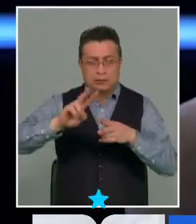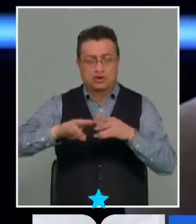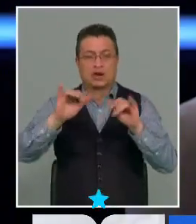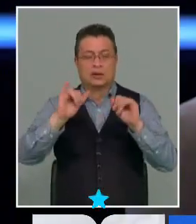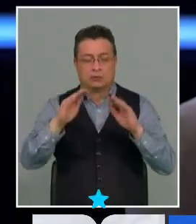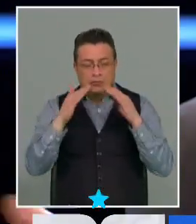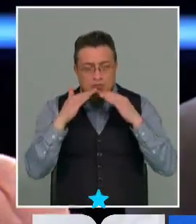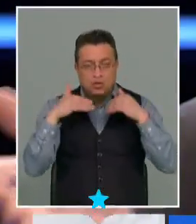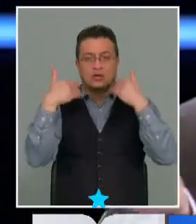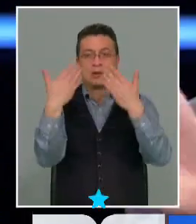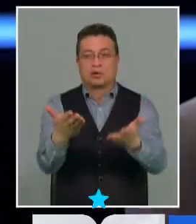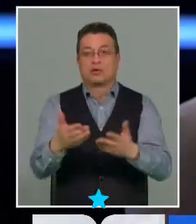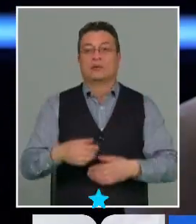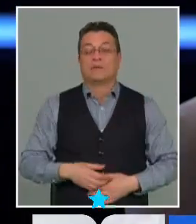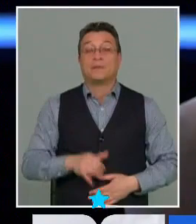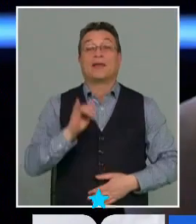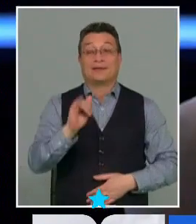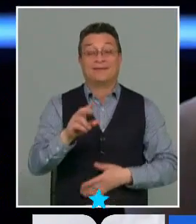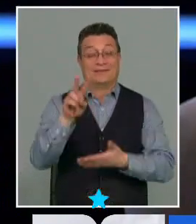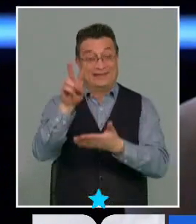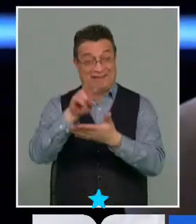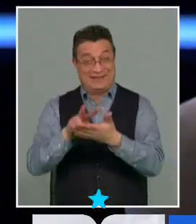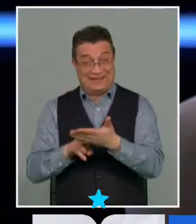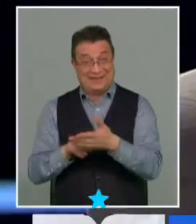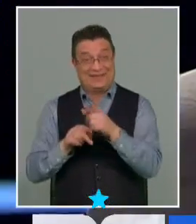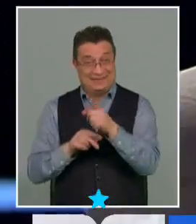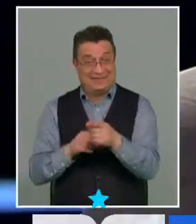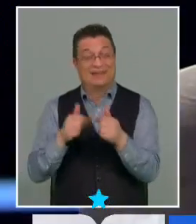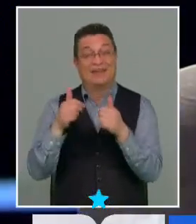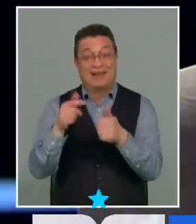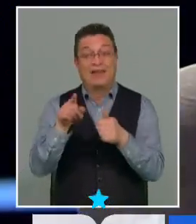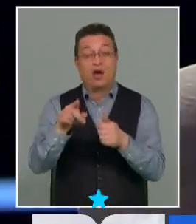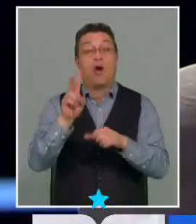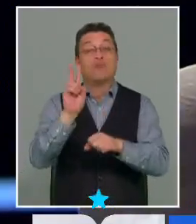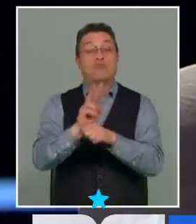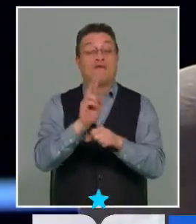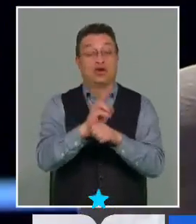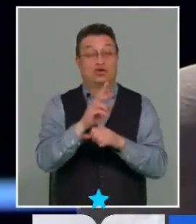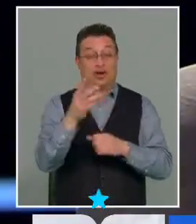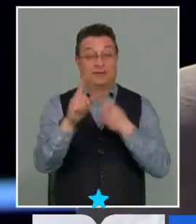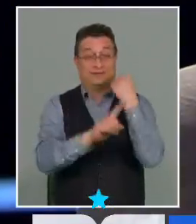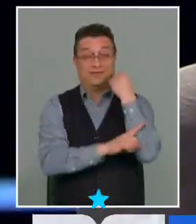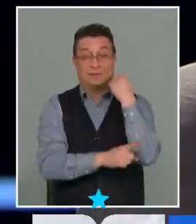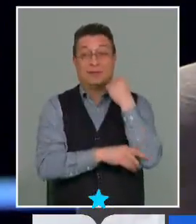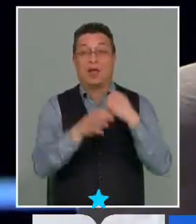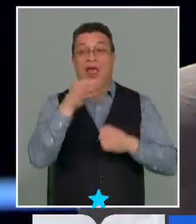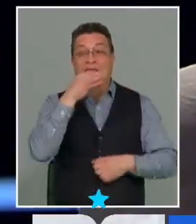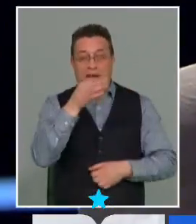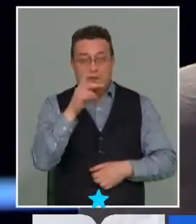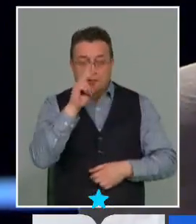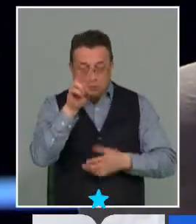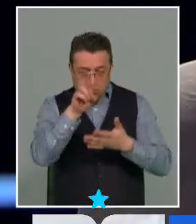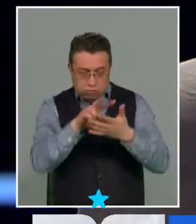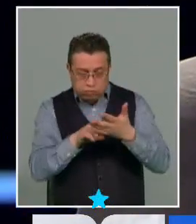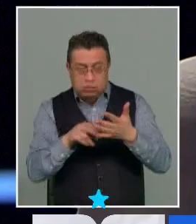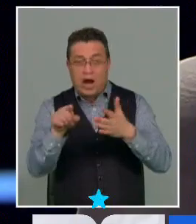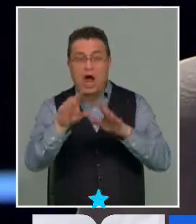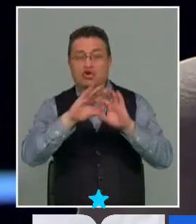y restitución. Pero hay que leerlo porque como los profesores de Derecho dicen que hay que leer la geografía de la Constitución.